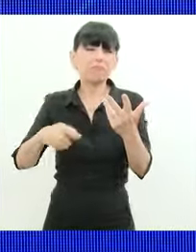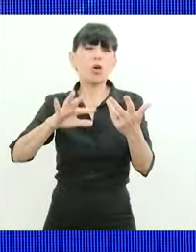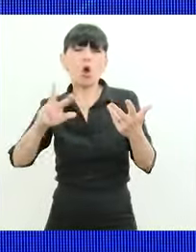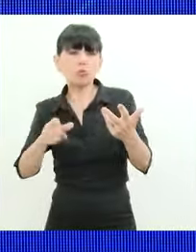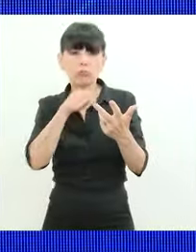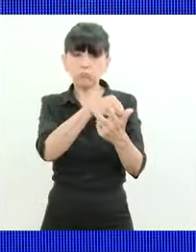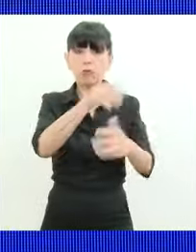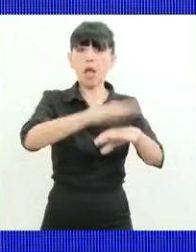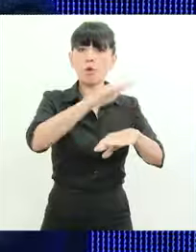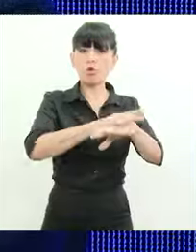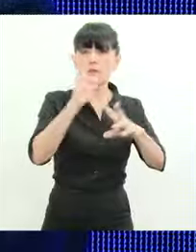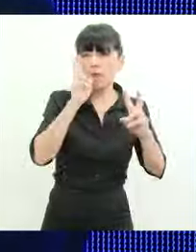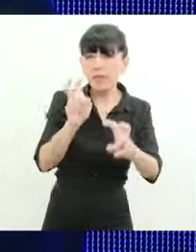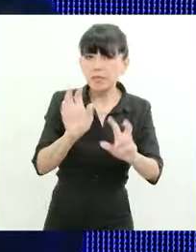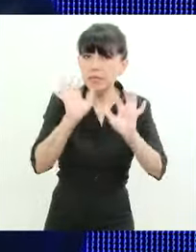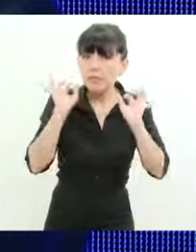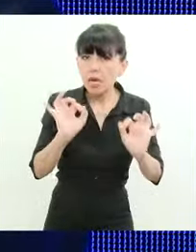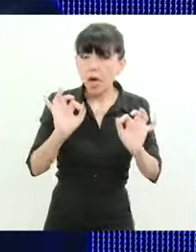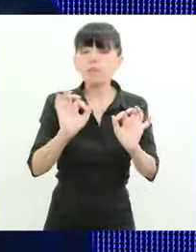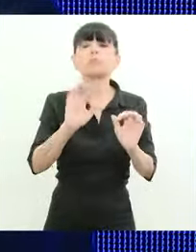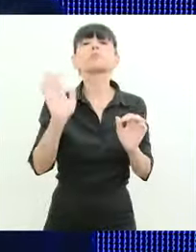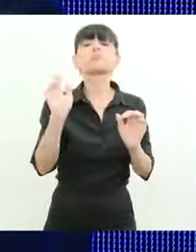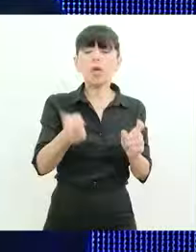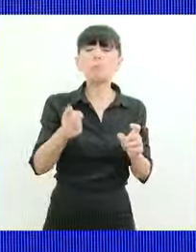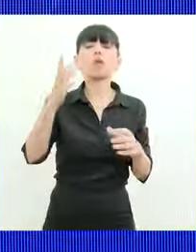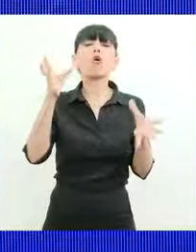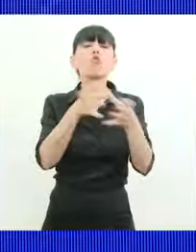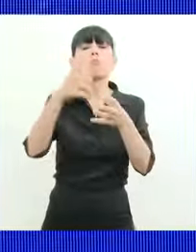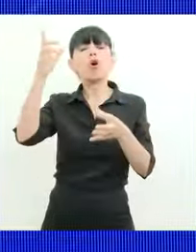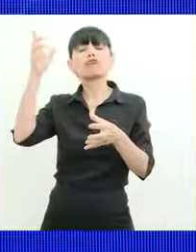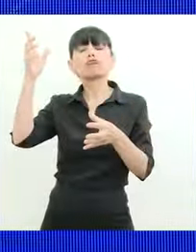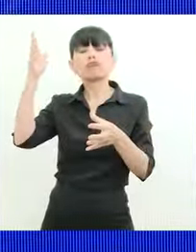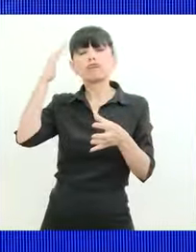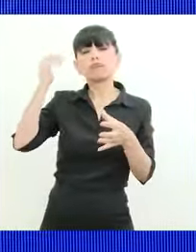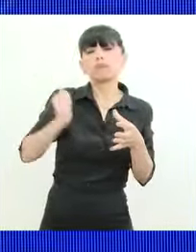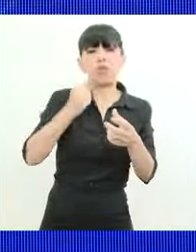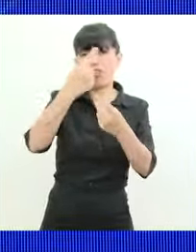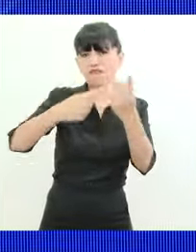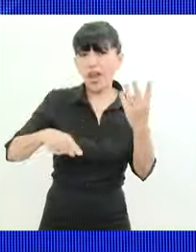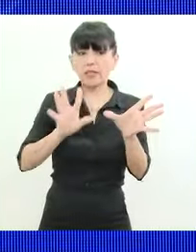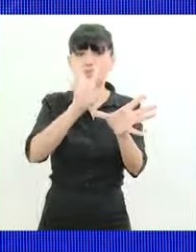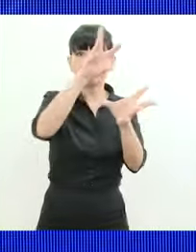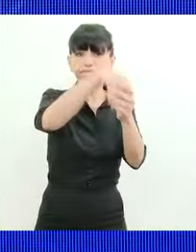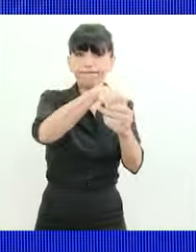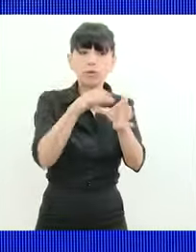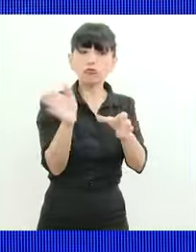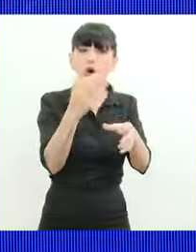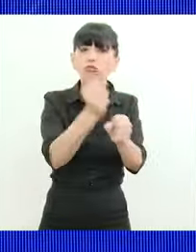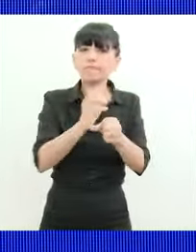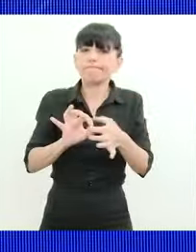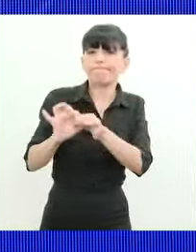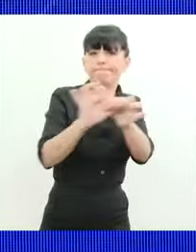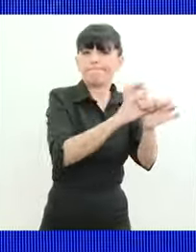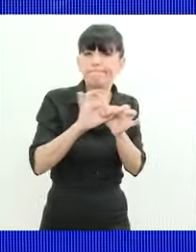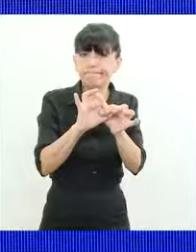federales policía de seguridad aeroportuaria policía federal argentina prefectura y gendarmería todos unificados